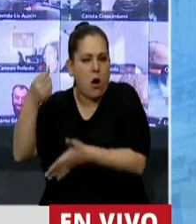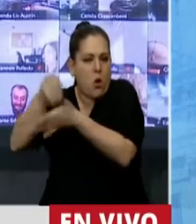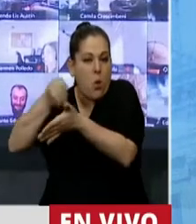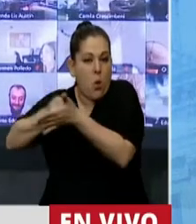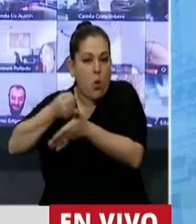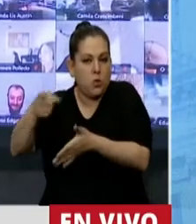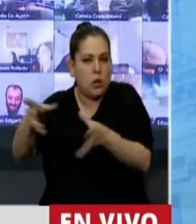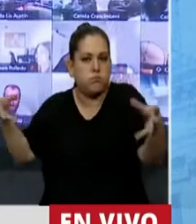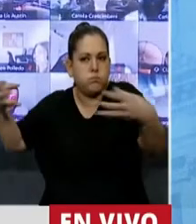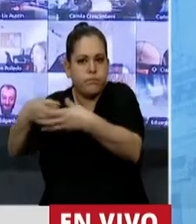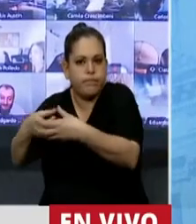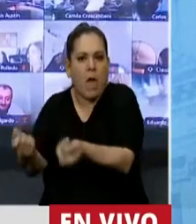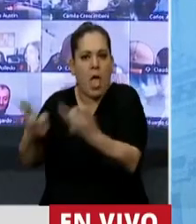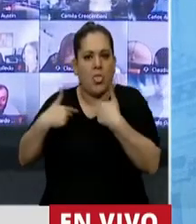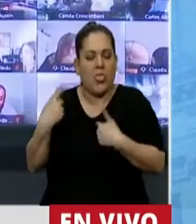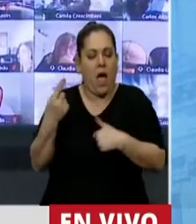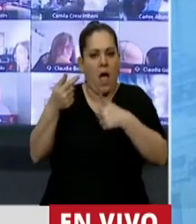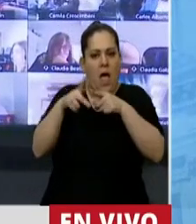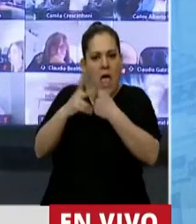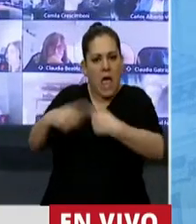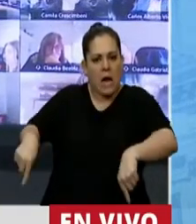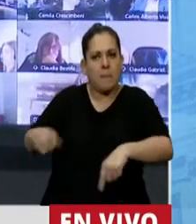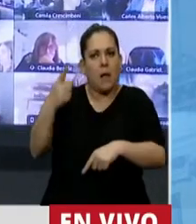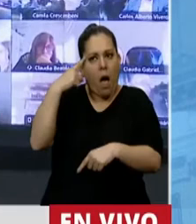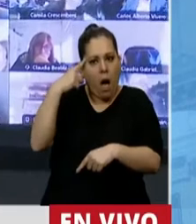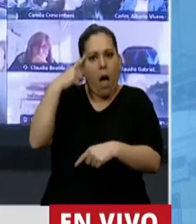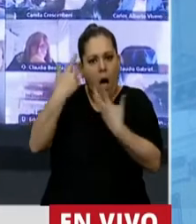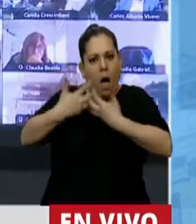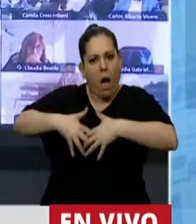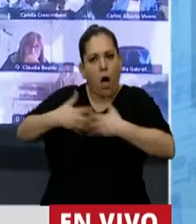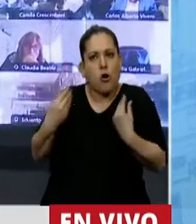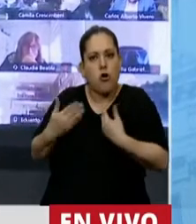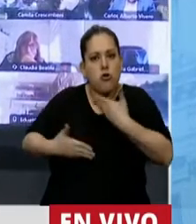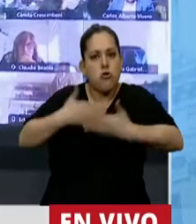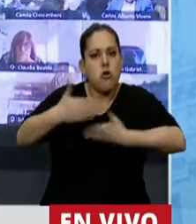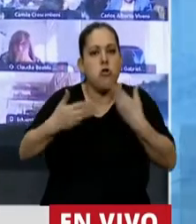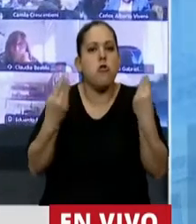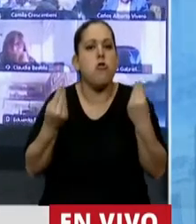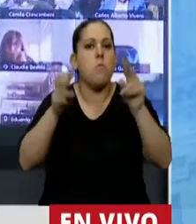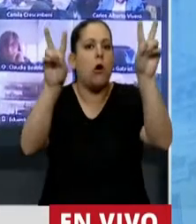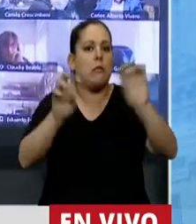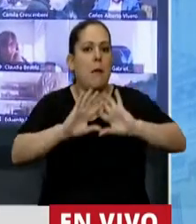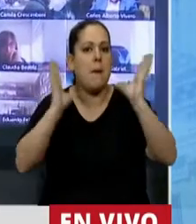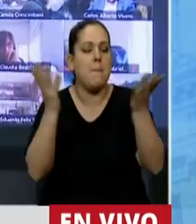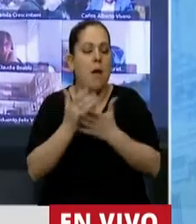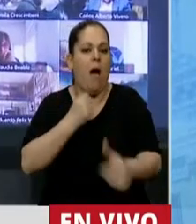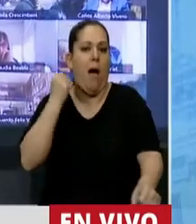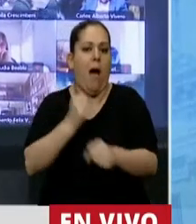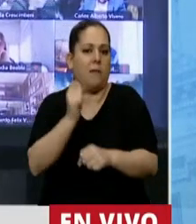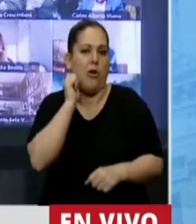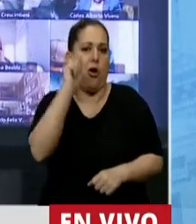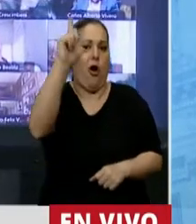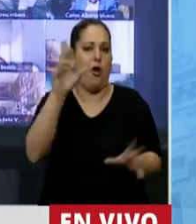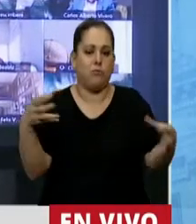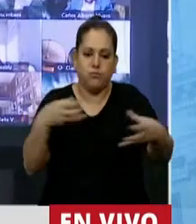colectivo, nos da herramientas para pensar cómo avanzar con los temas ambientales hasta convertirlos realmente en sentido